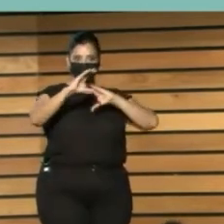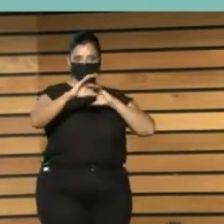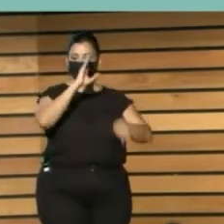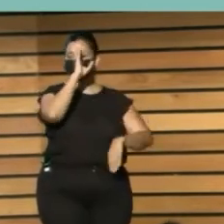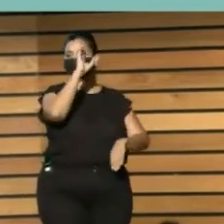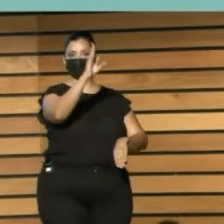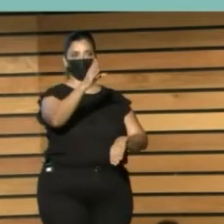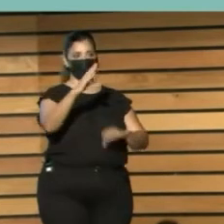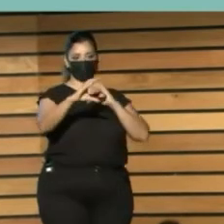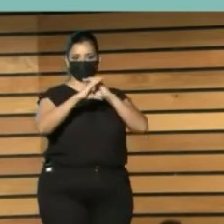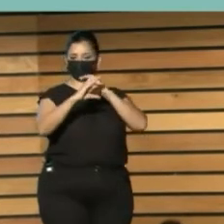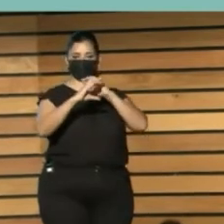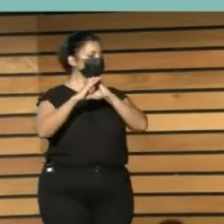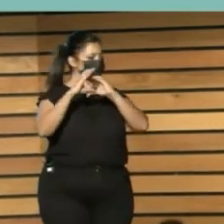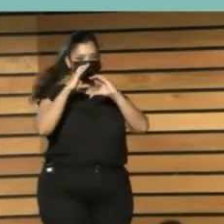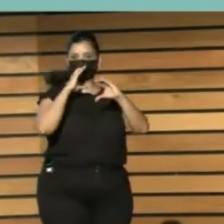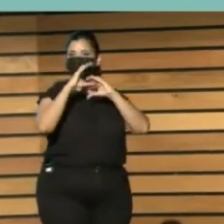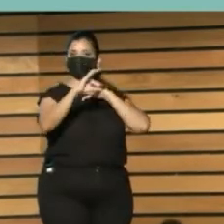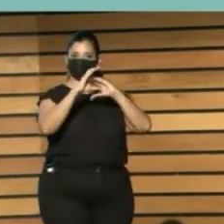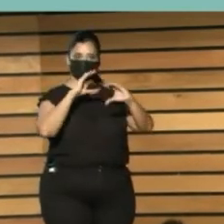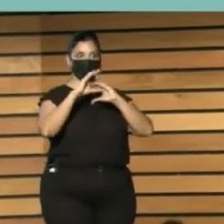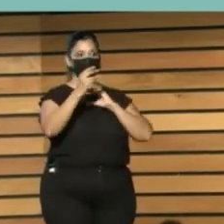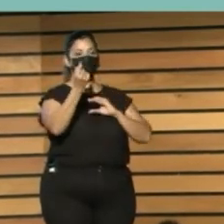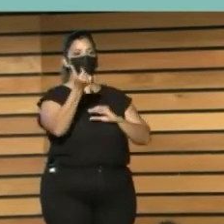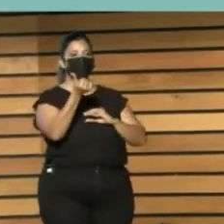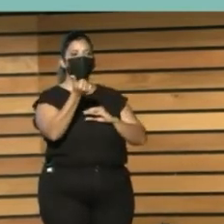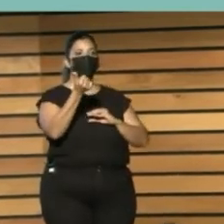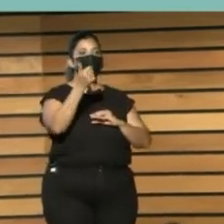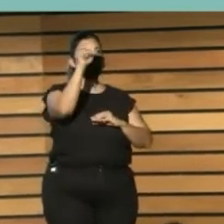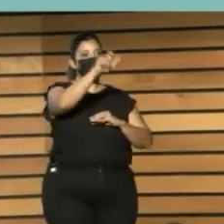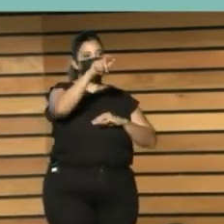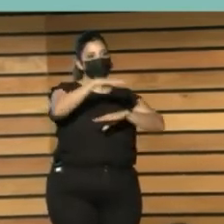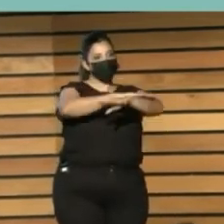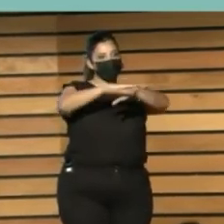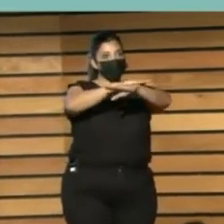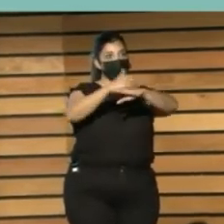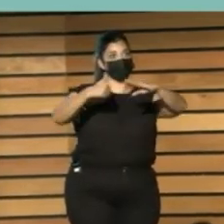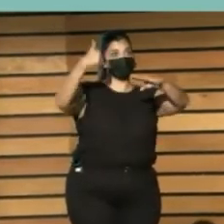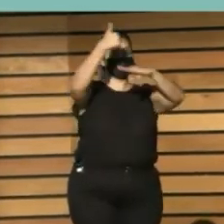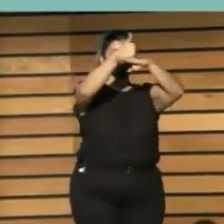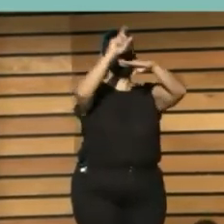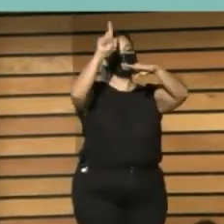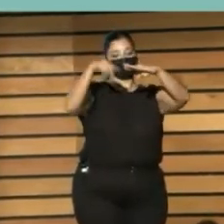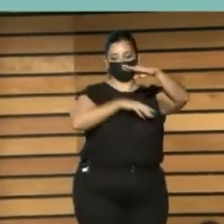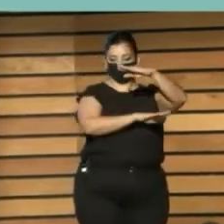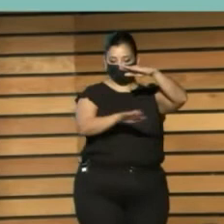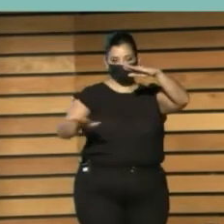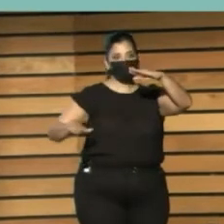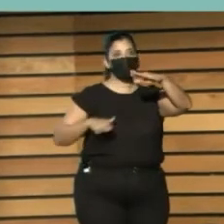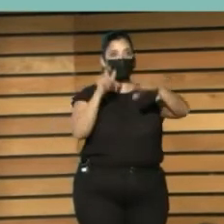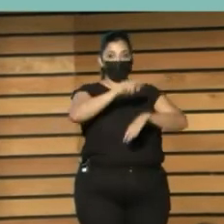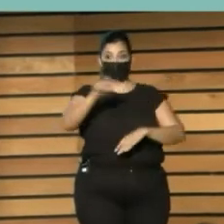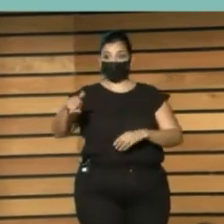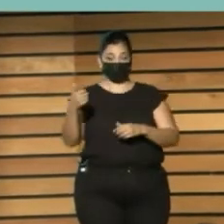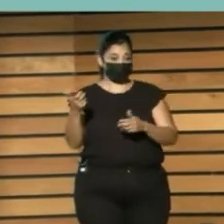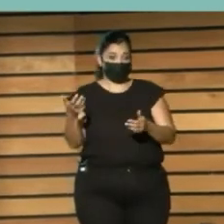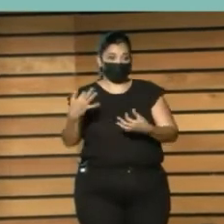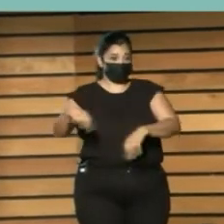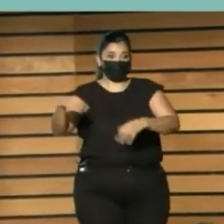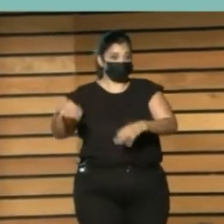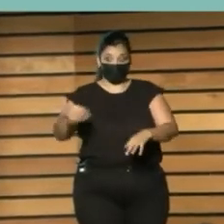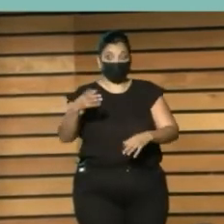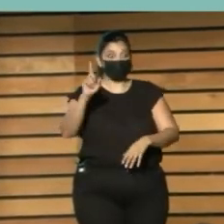Entre los gobiernos Y los gobernados Y en ese sentido Recuerdo Un rector De